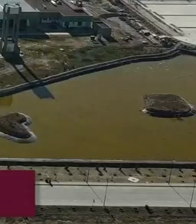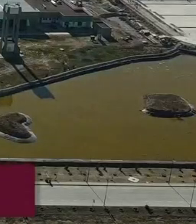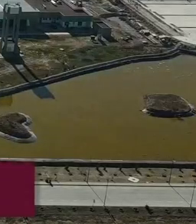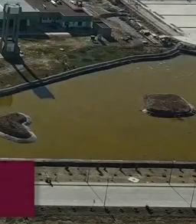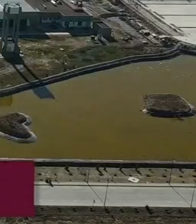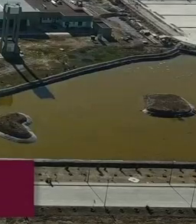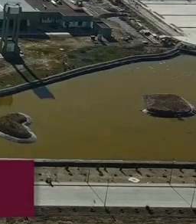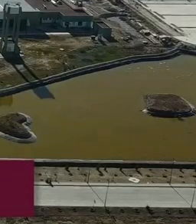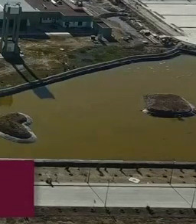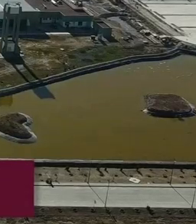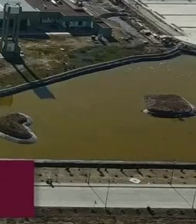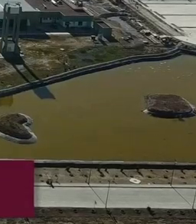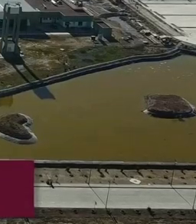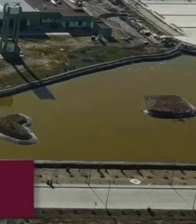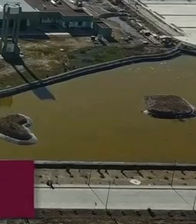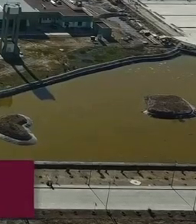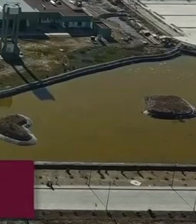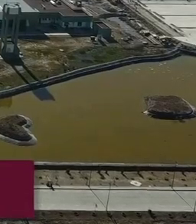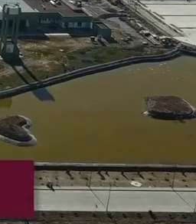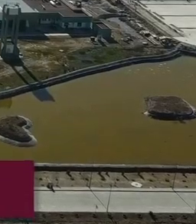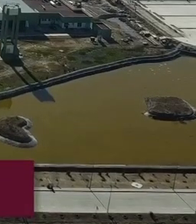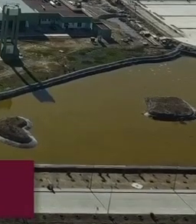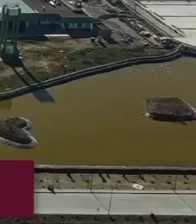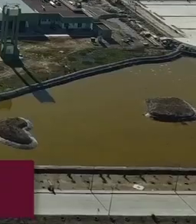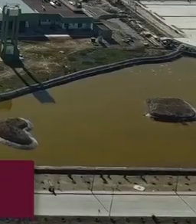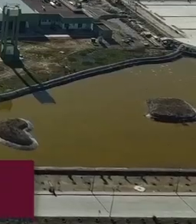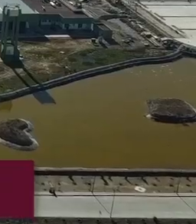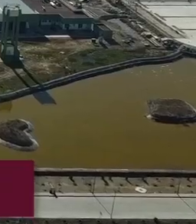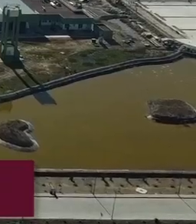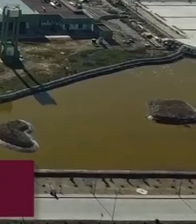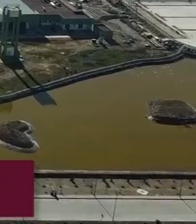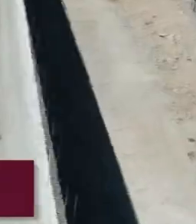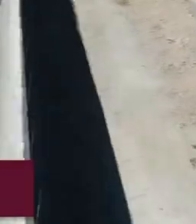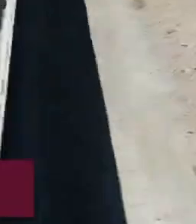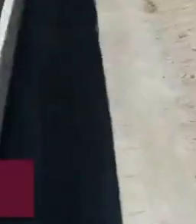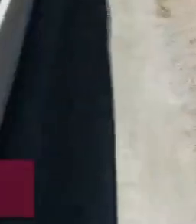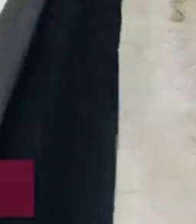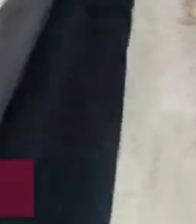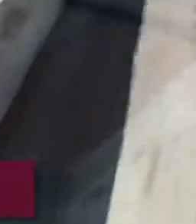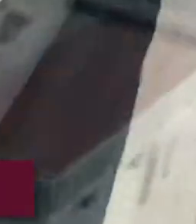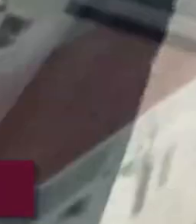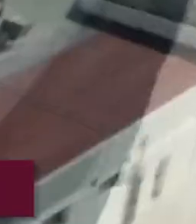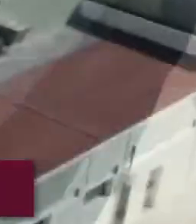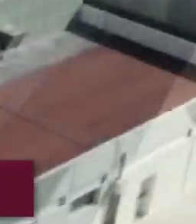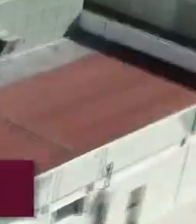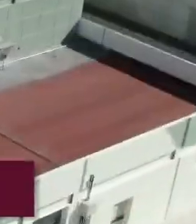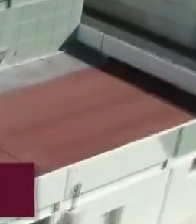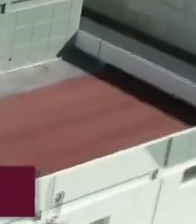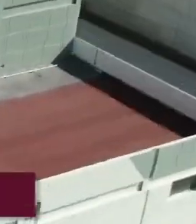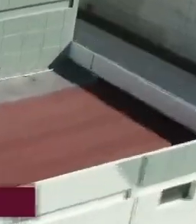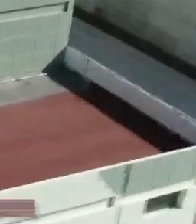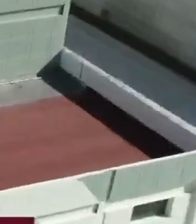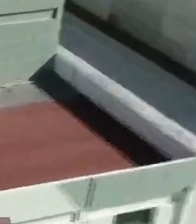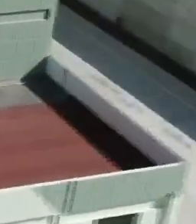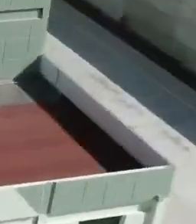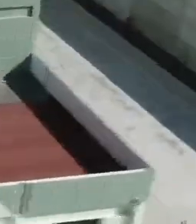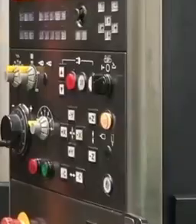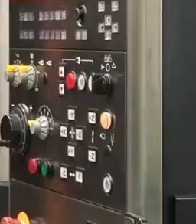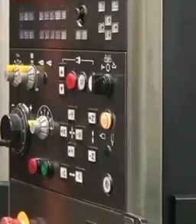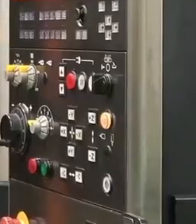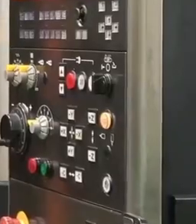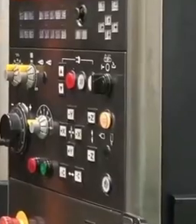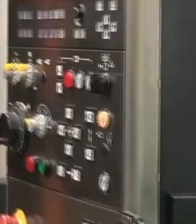concluyó su traslado y aceleró su modernización en un 87.6%, lo que involucró la construcción de